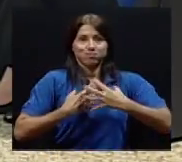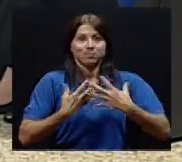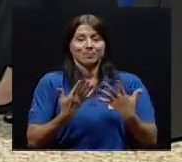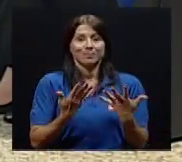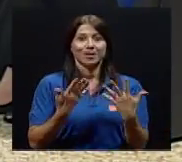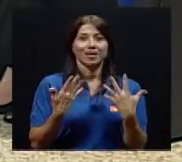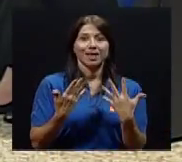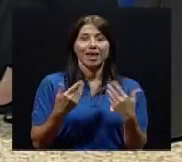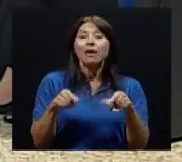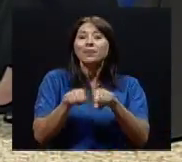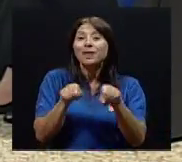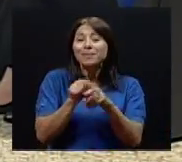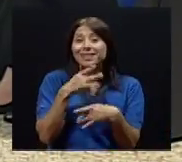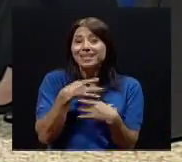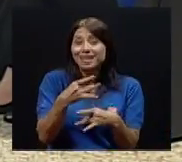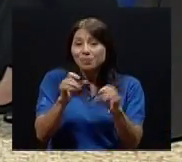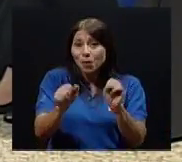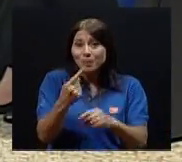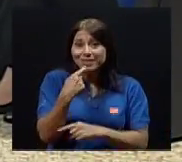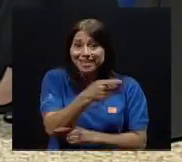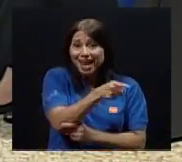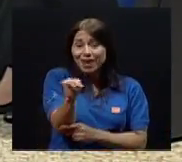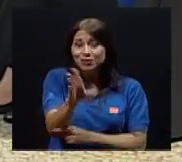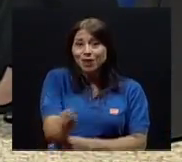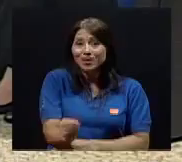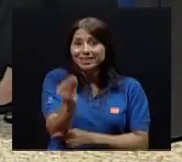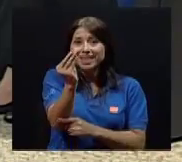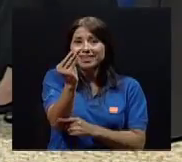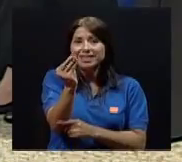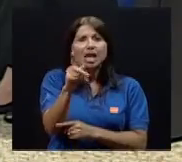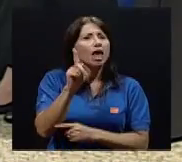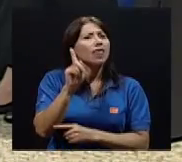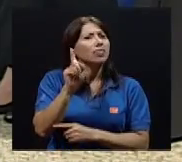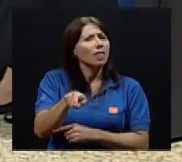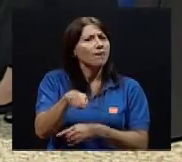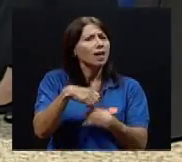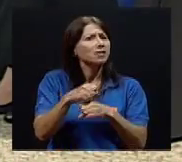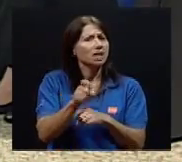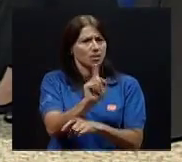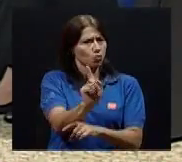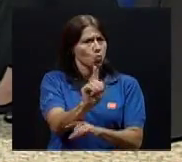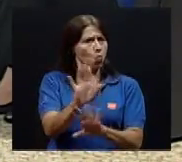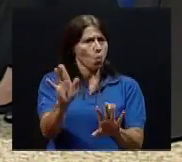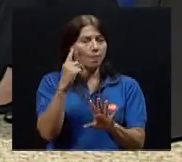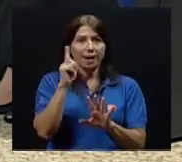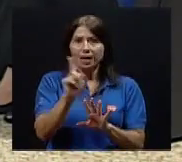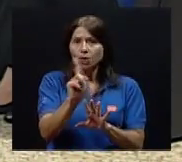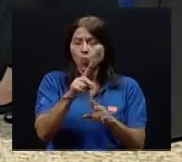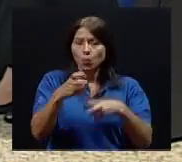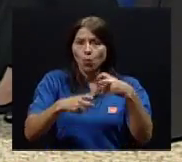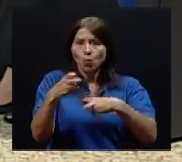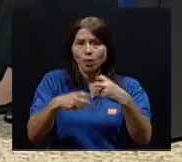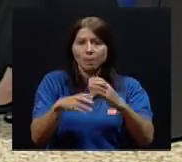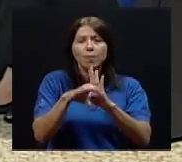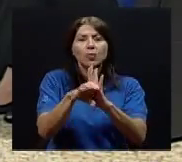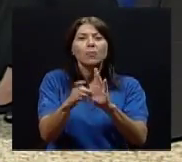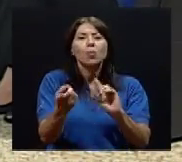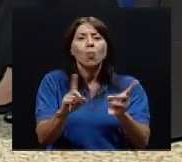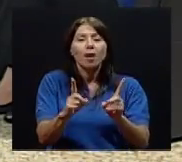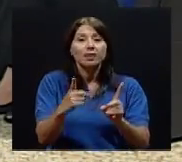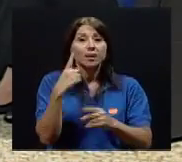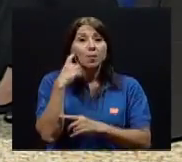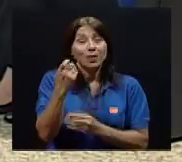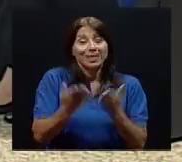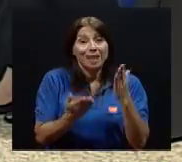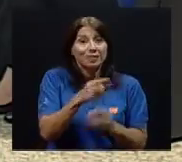Pero en ese caso también es interesante que pudiéramos decirle a los adolescentes cuáles son aquellas cosas que no debe de hacer para